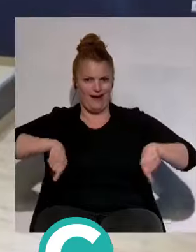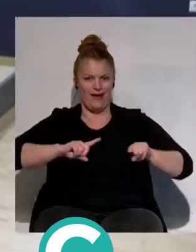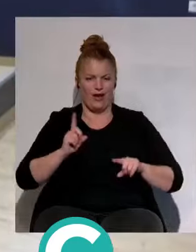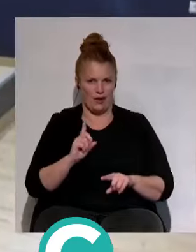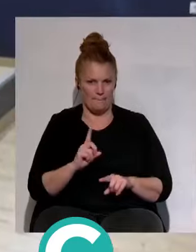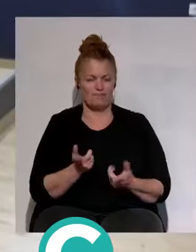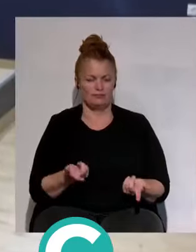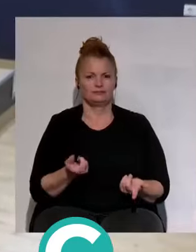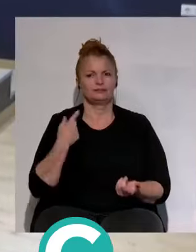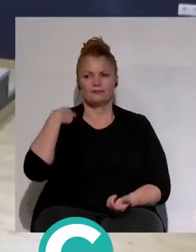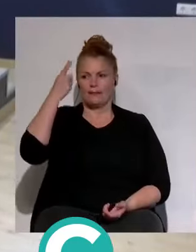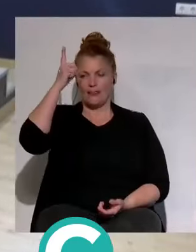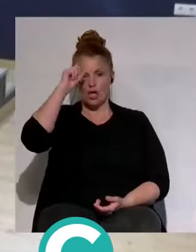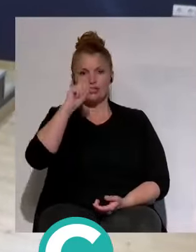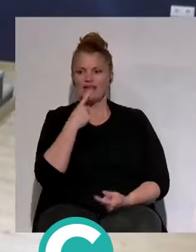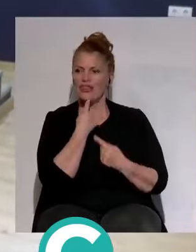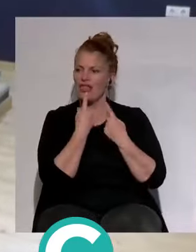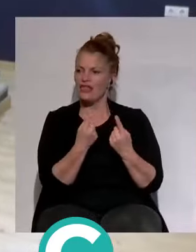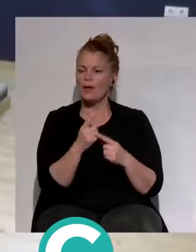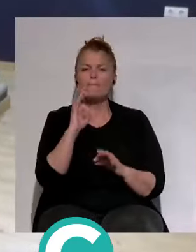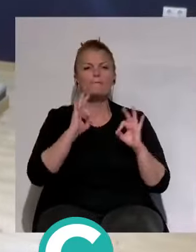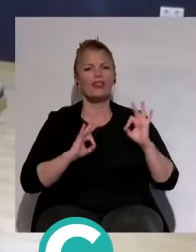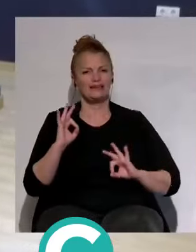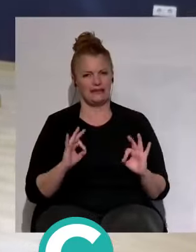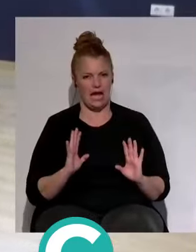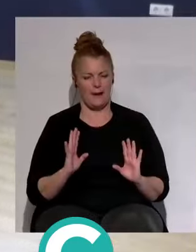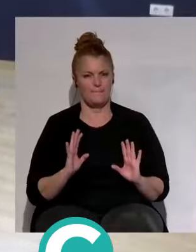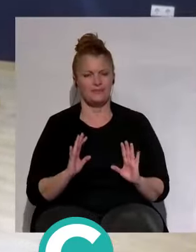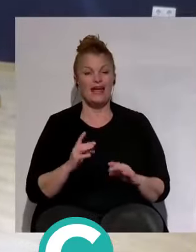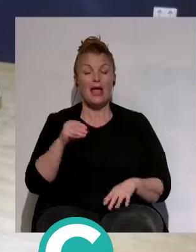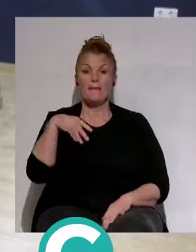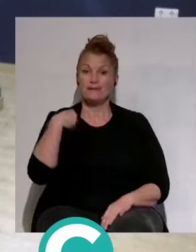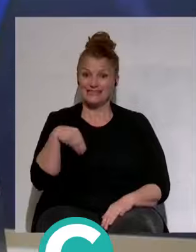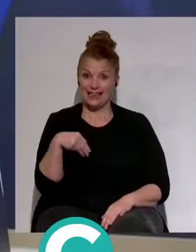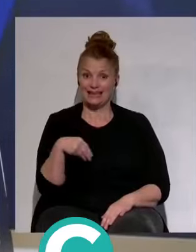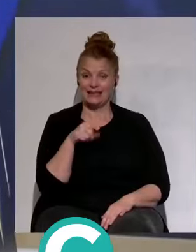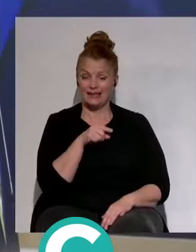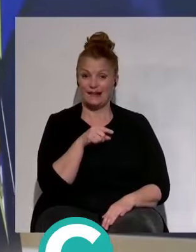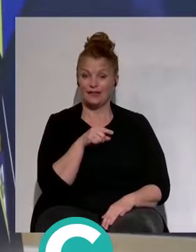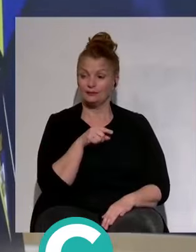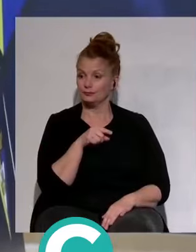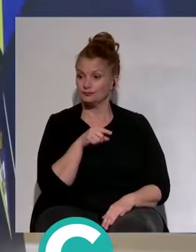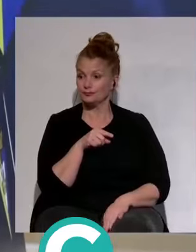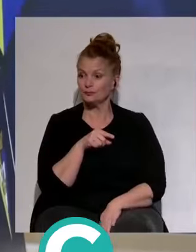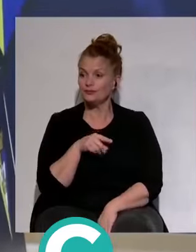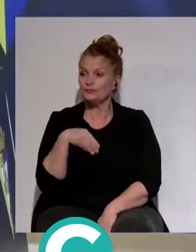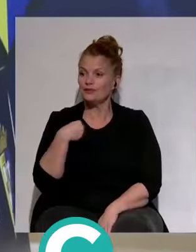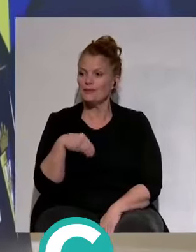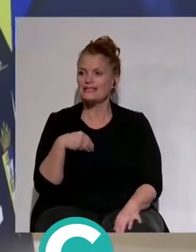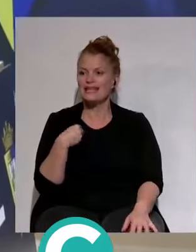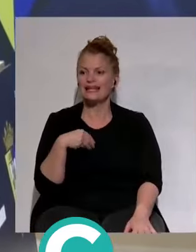Yo no sabría poner porcentaje, pero el presidente tiene